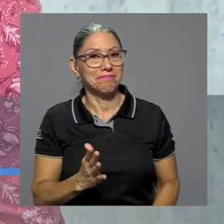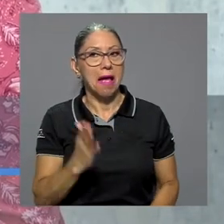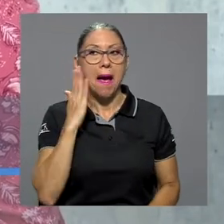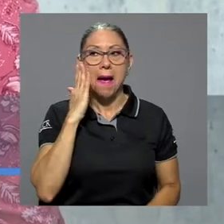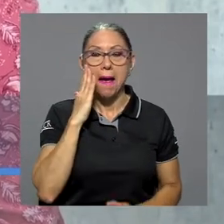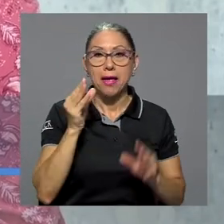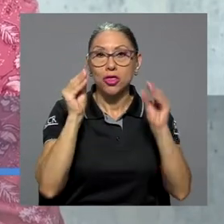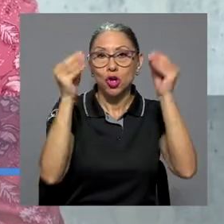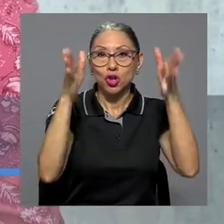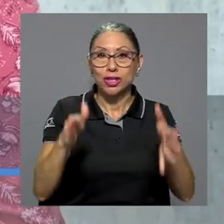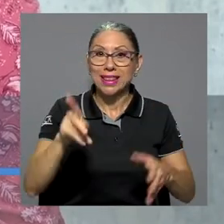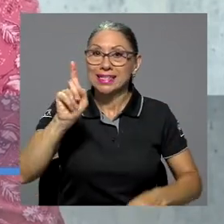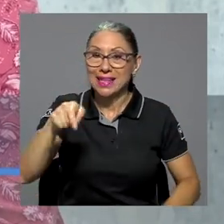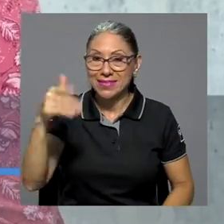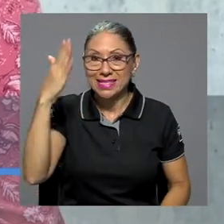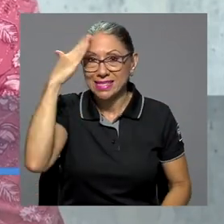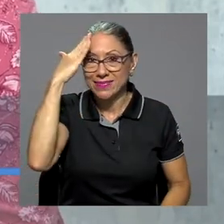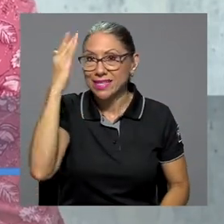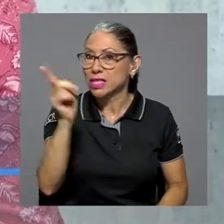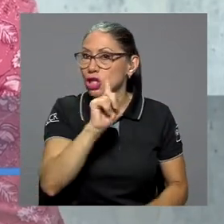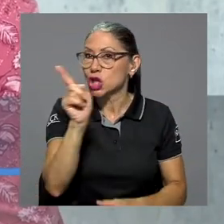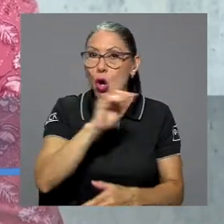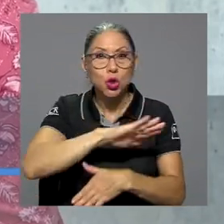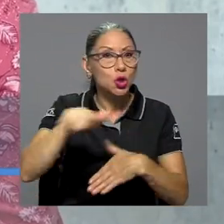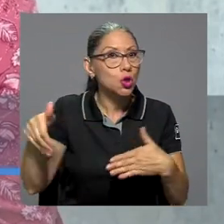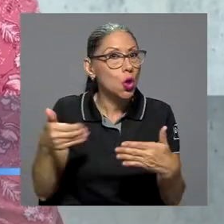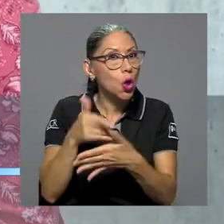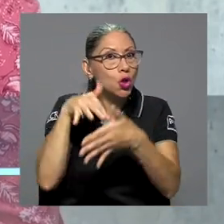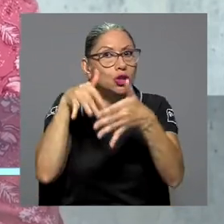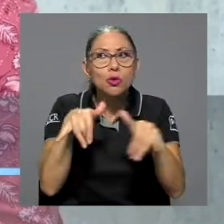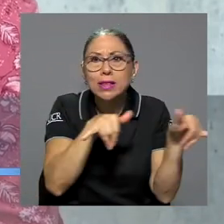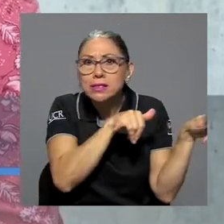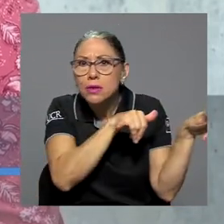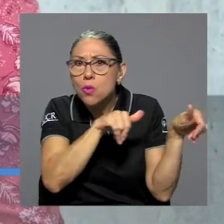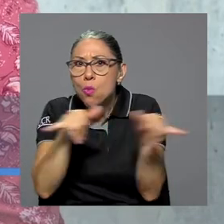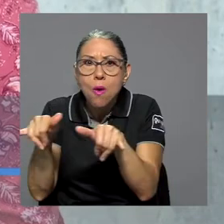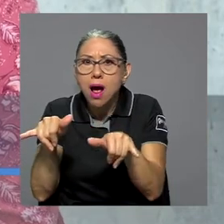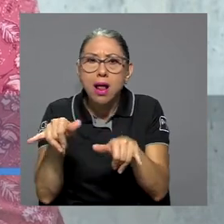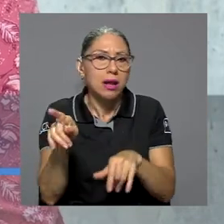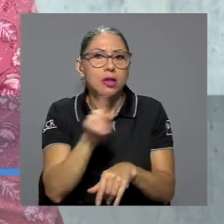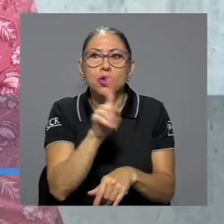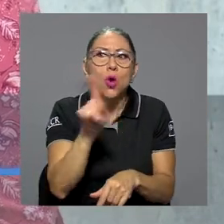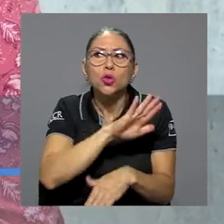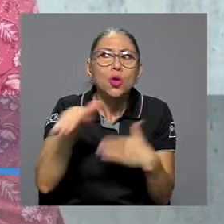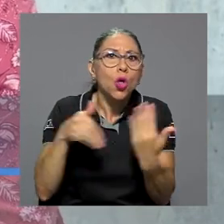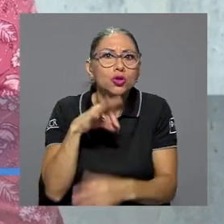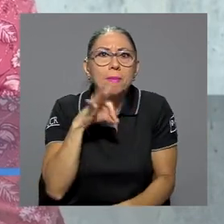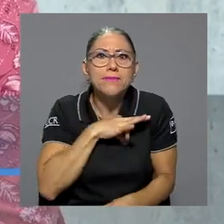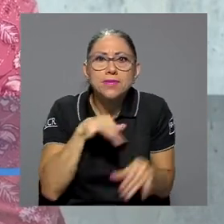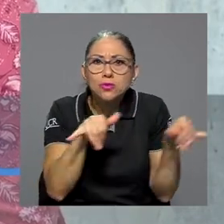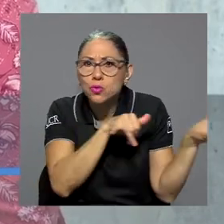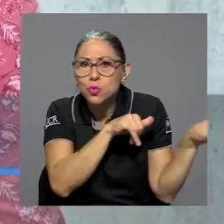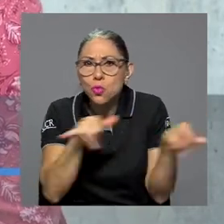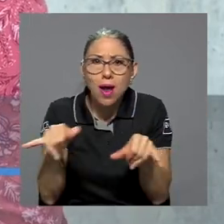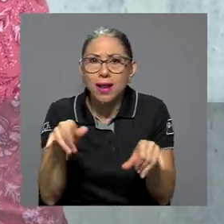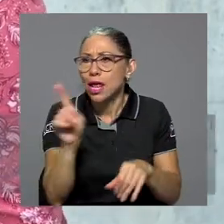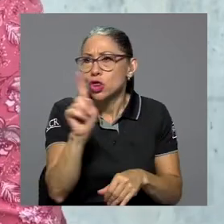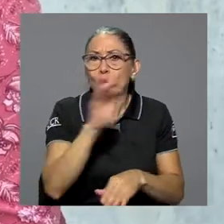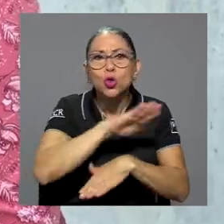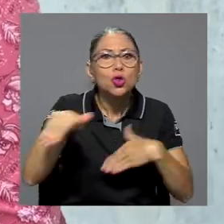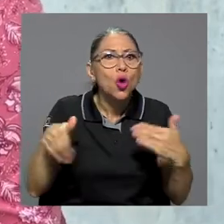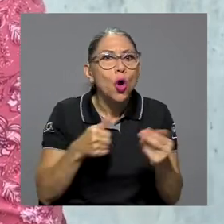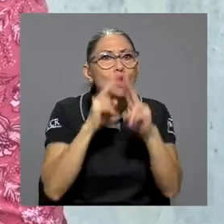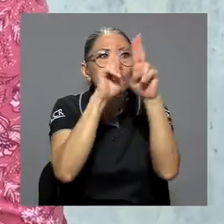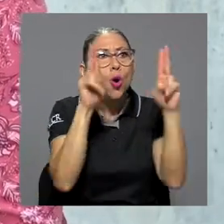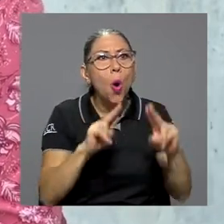docentes tienen que tomar en cuenta que no todos los estudiantes tenemos las mismas condiciones y privilegios. No todos tenemos las mismas